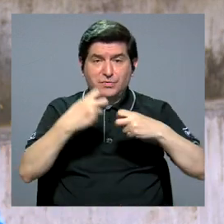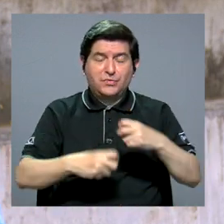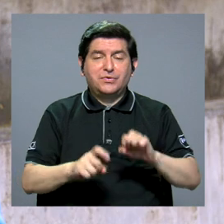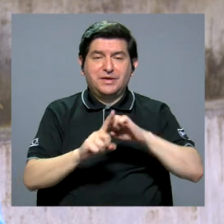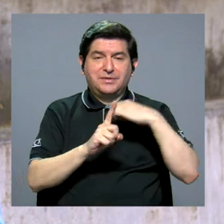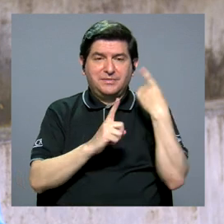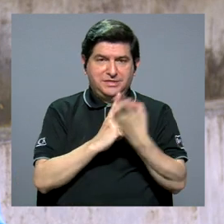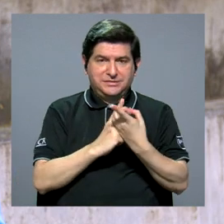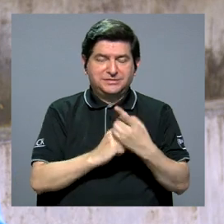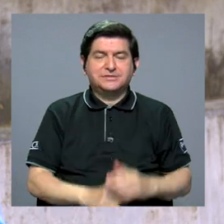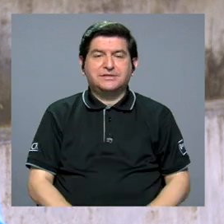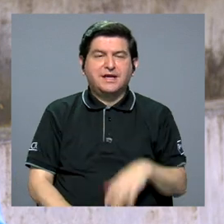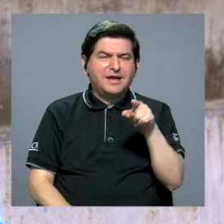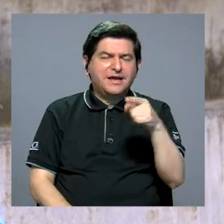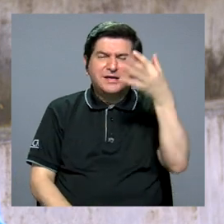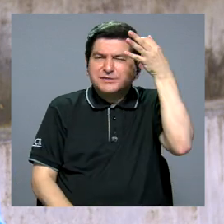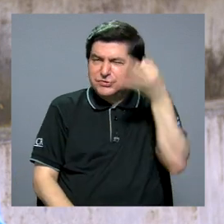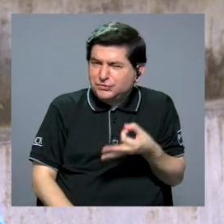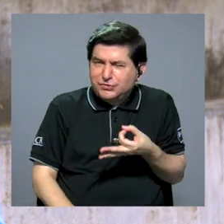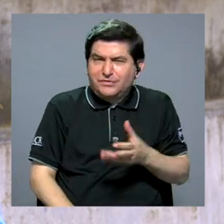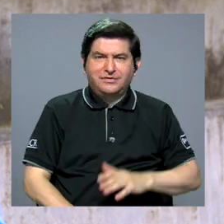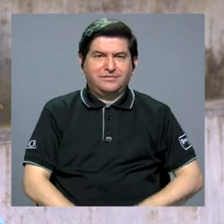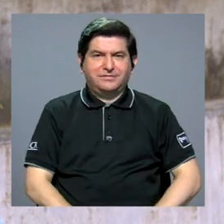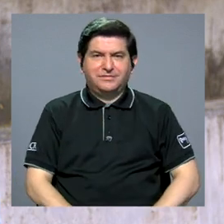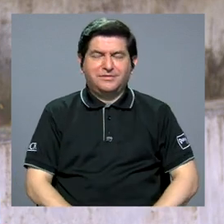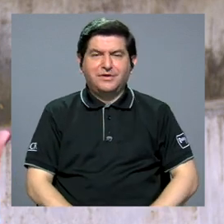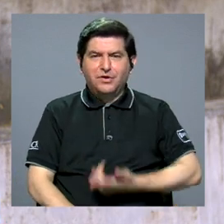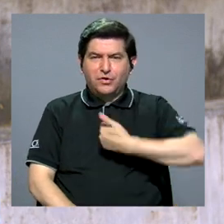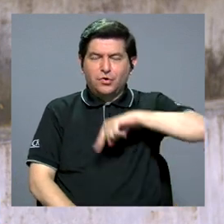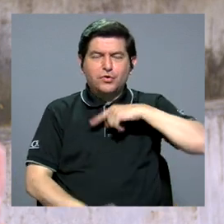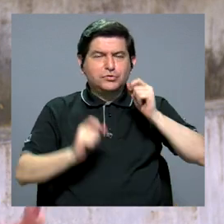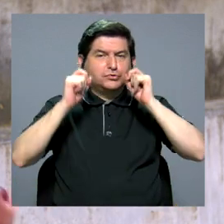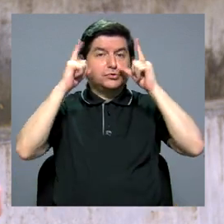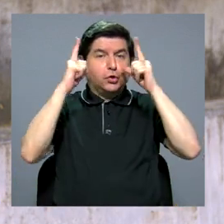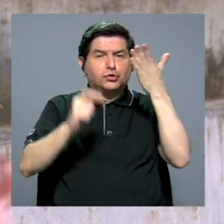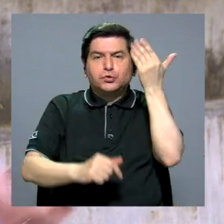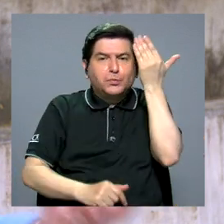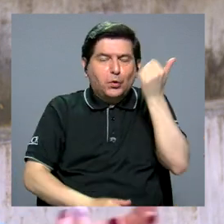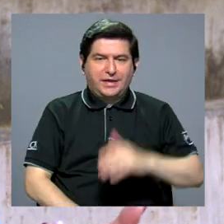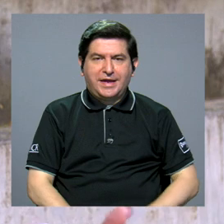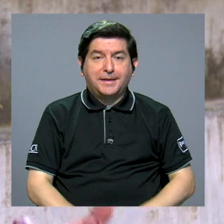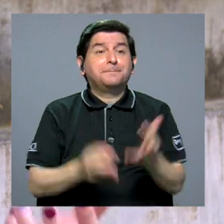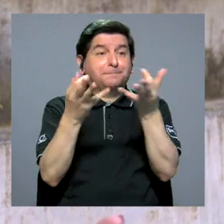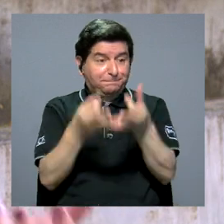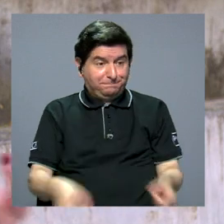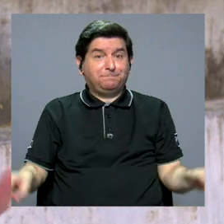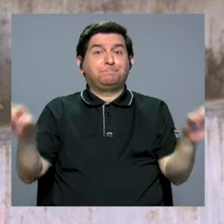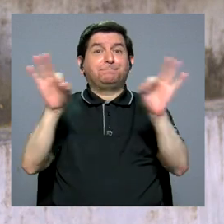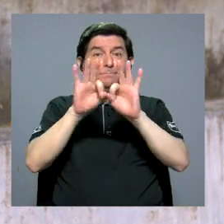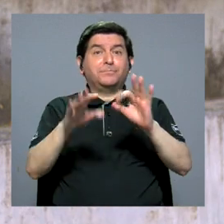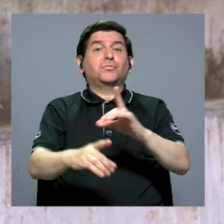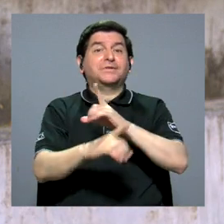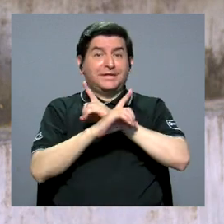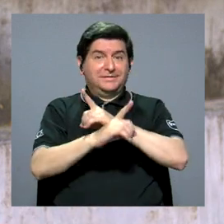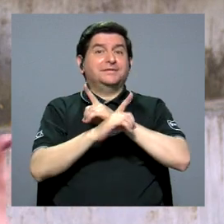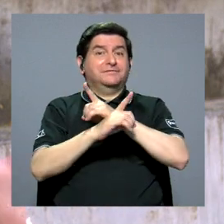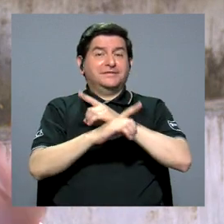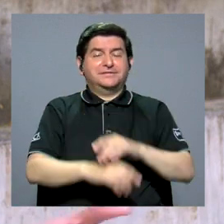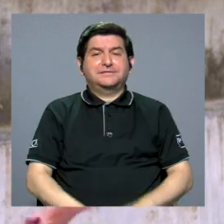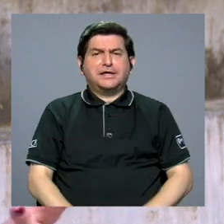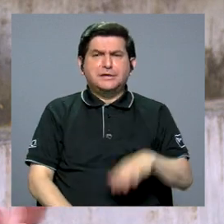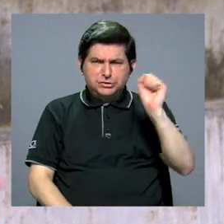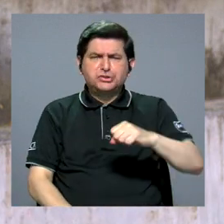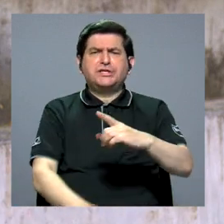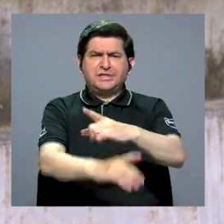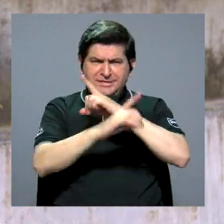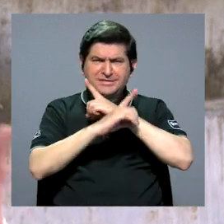sociedad y en esos términos yo creo que tenemos que estar alerta, ¿por qué? Porque eso es importante y es necesario defenderlo, es necesario